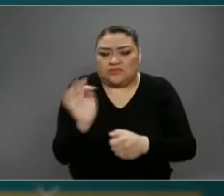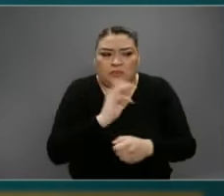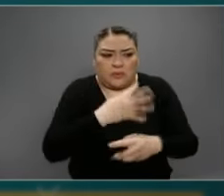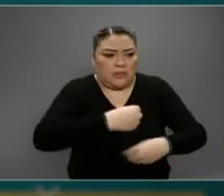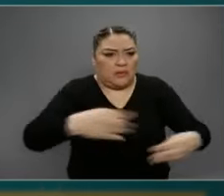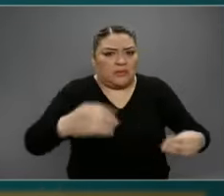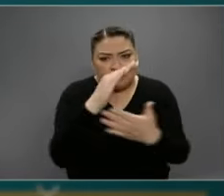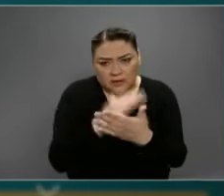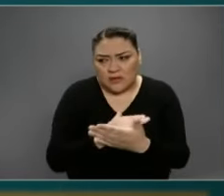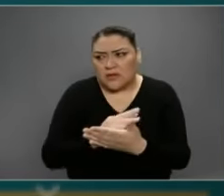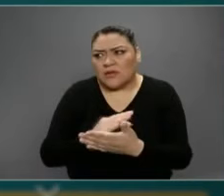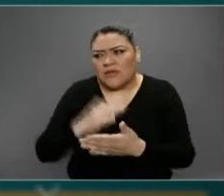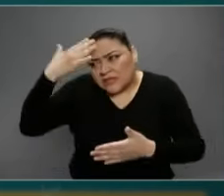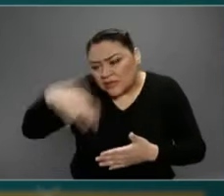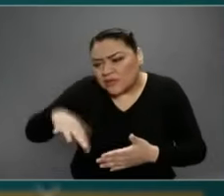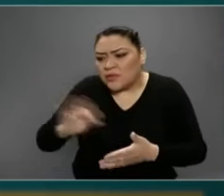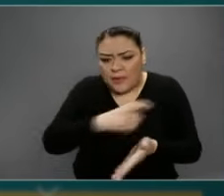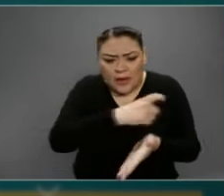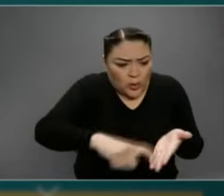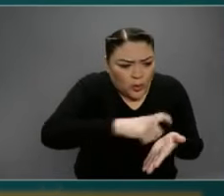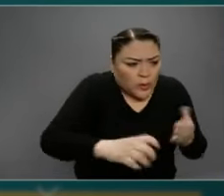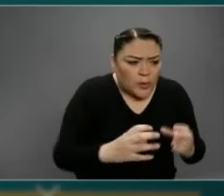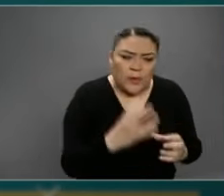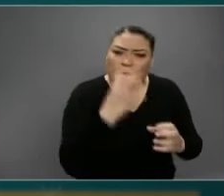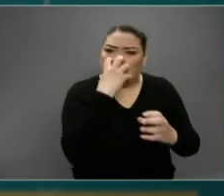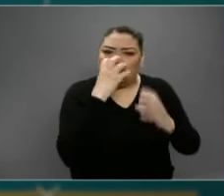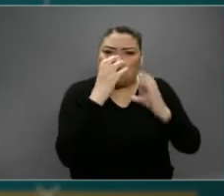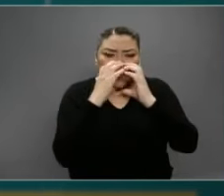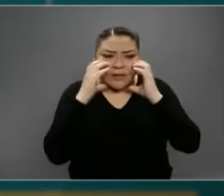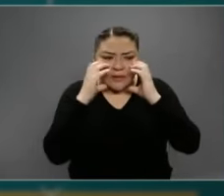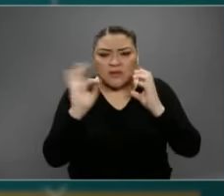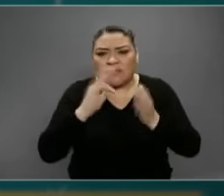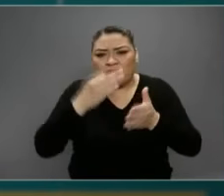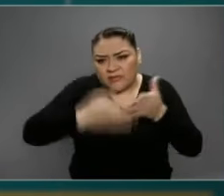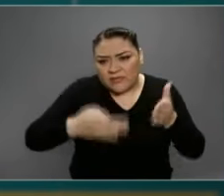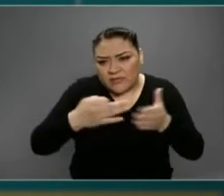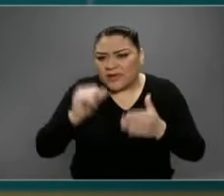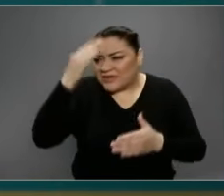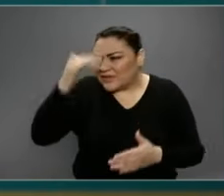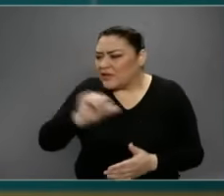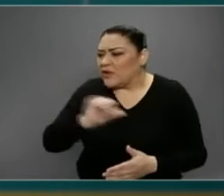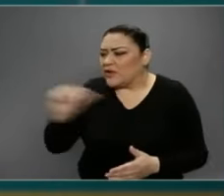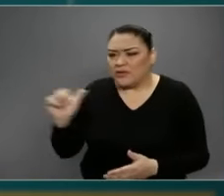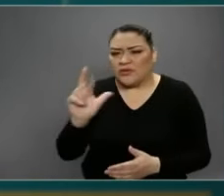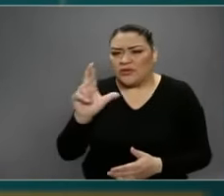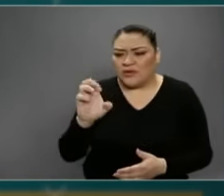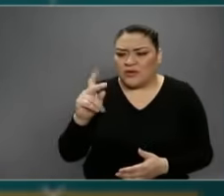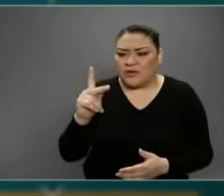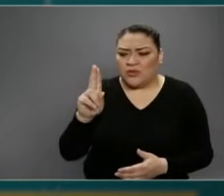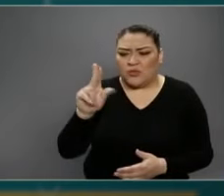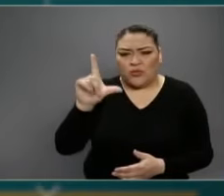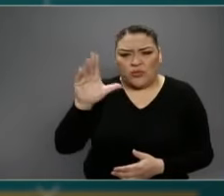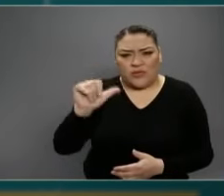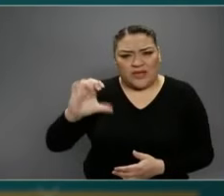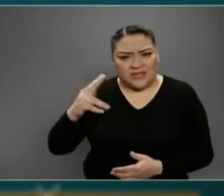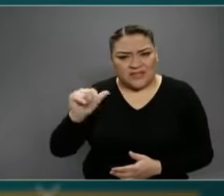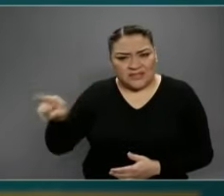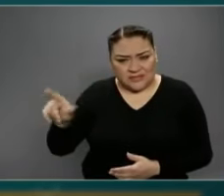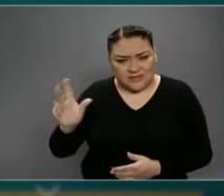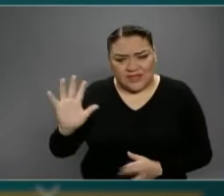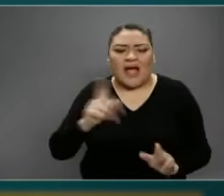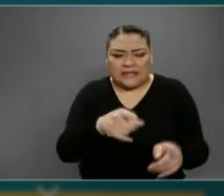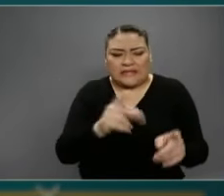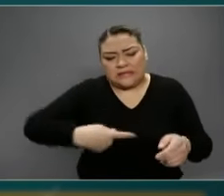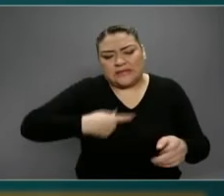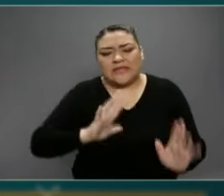desabastecimiento que provocaría, se puede convocar a producirlas de forma casera como lo hizo República Checa. Ya lo contestó el doctor Cortés, entonces